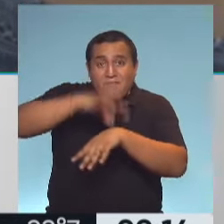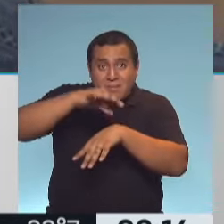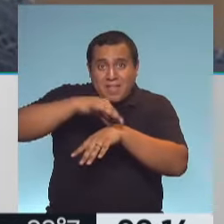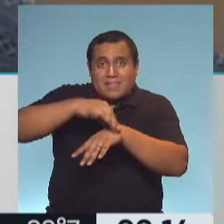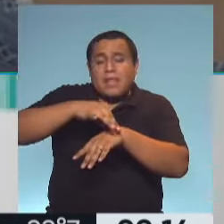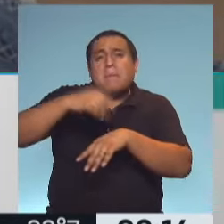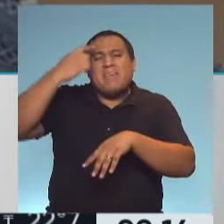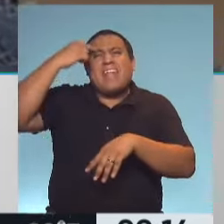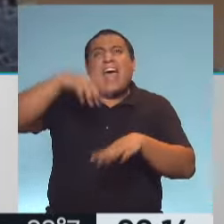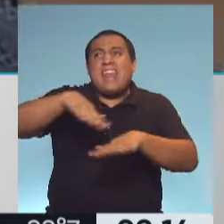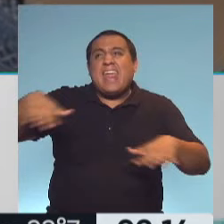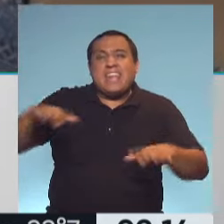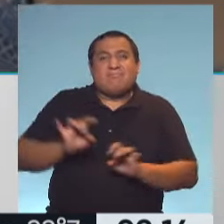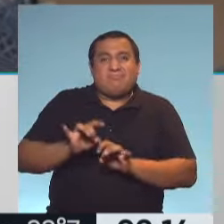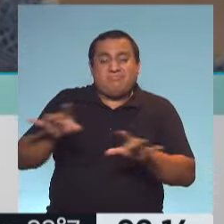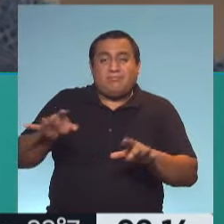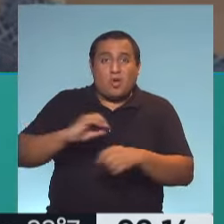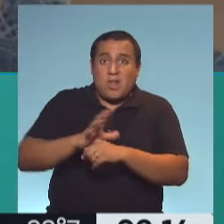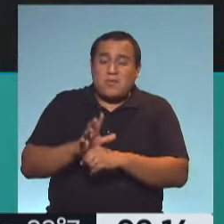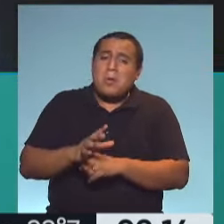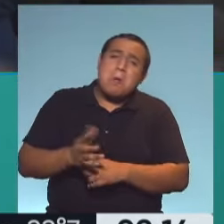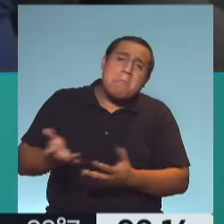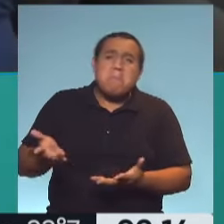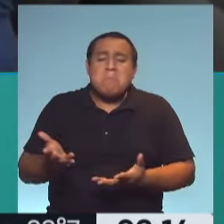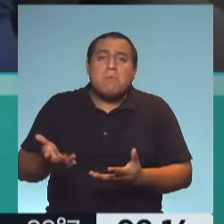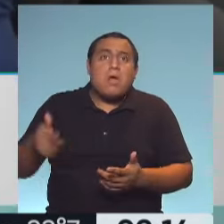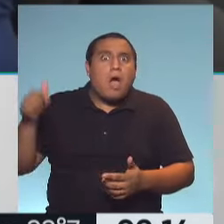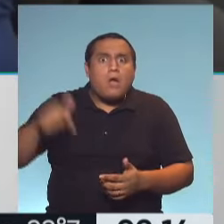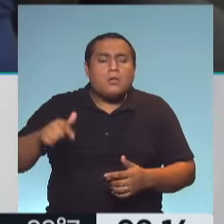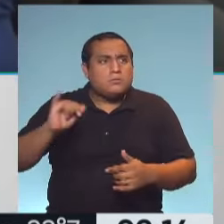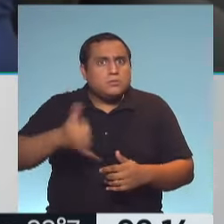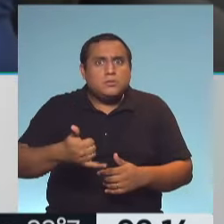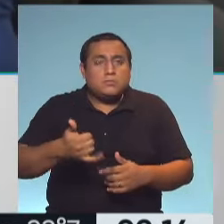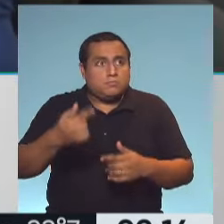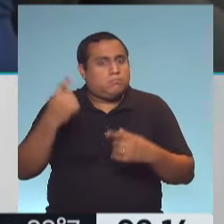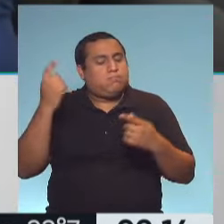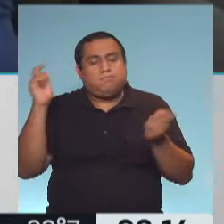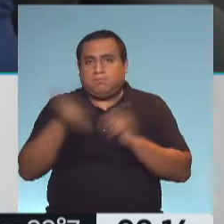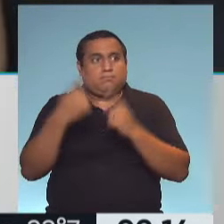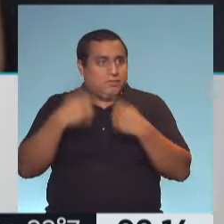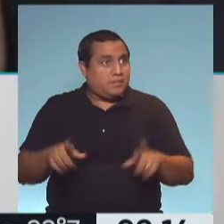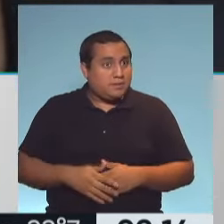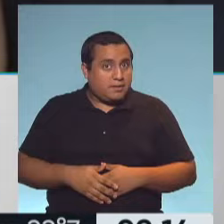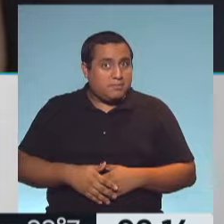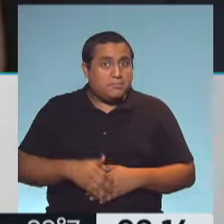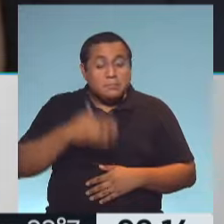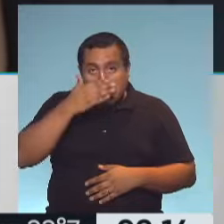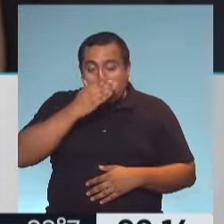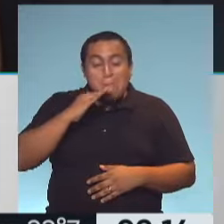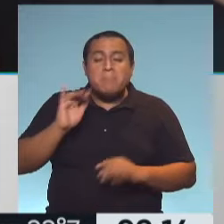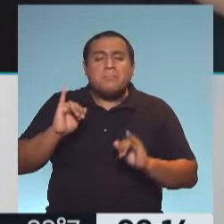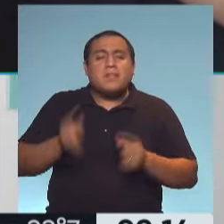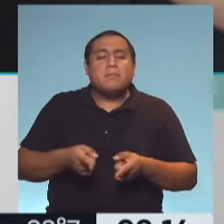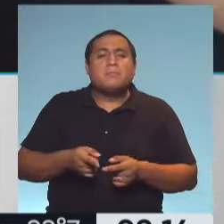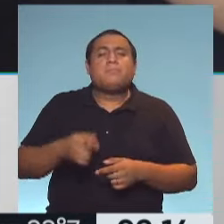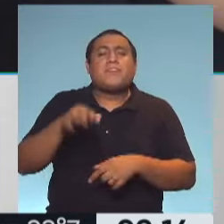no afectaba a los niños. Y eso realmente impacta de una manera distinta, ¿no? Bueno, y además del síndrome, está